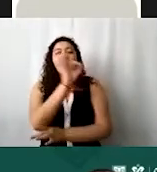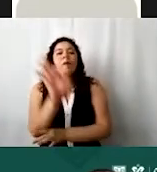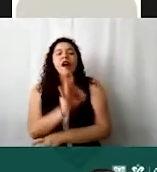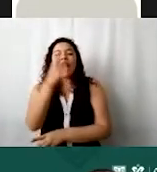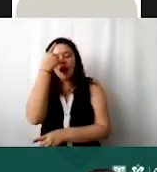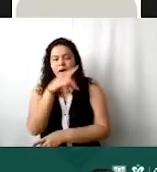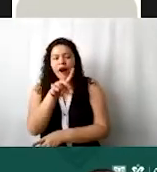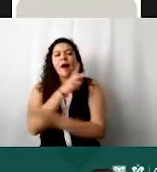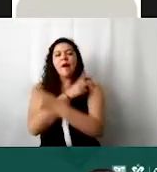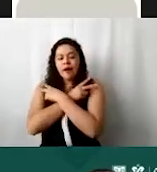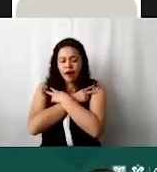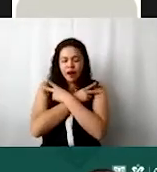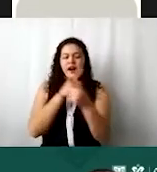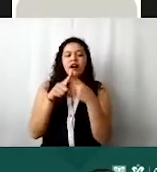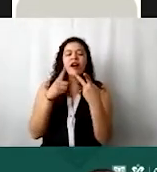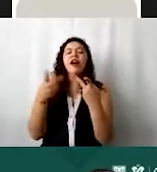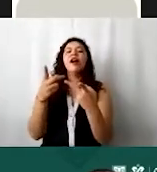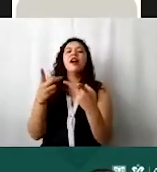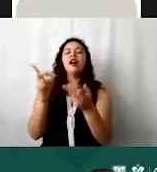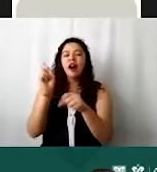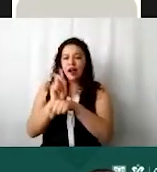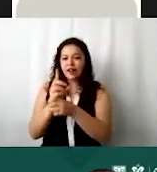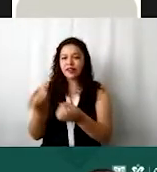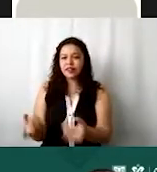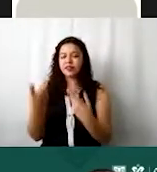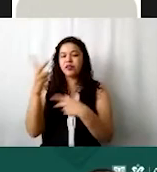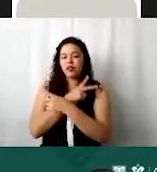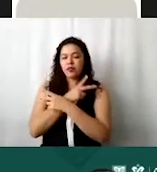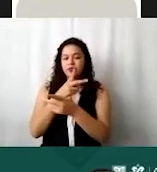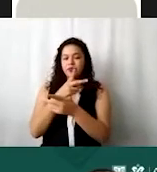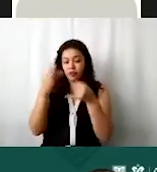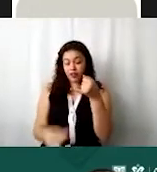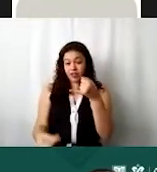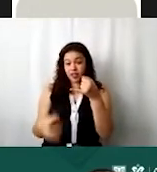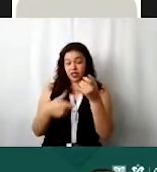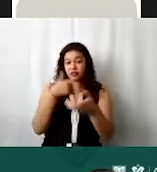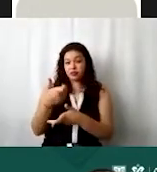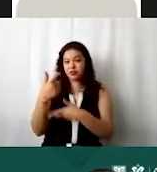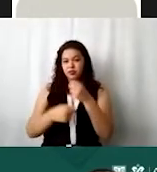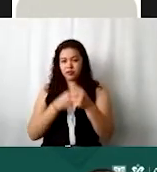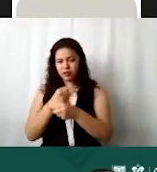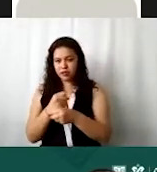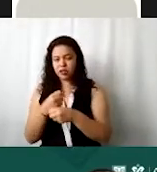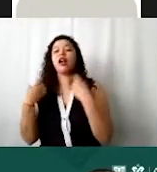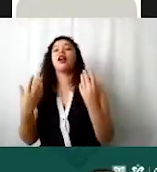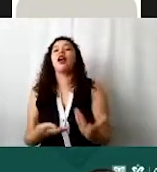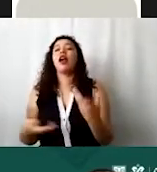prima vacacional los días de vacaciones y los días de aguinaldo y al momento de ustedes poner el sueldo